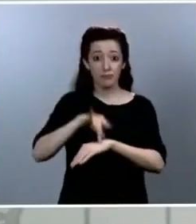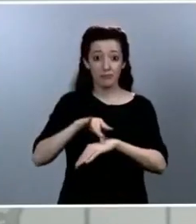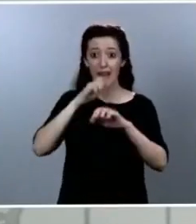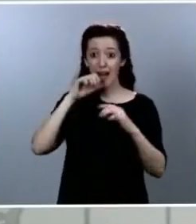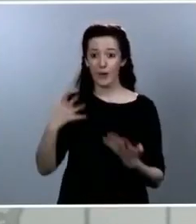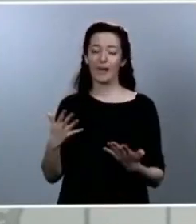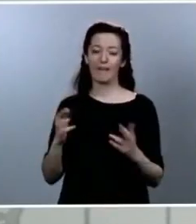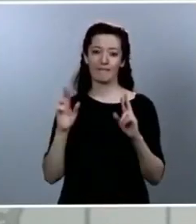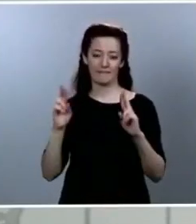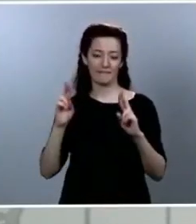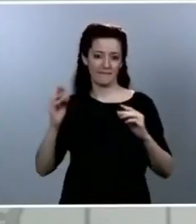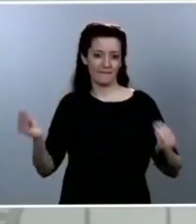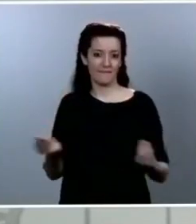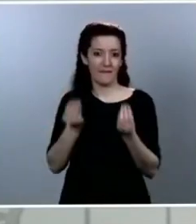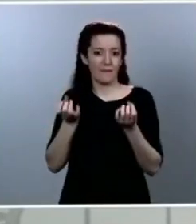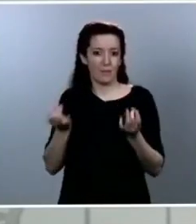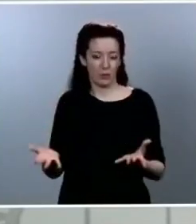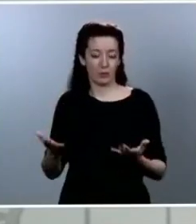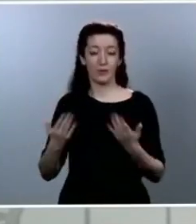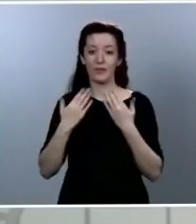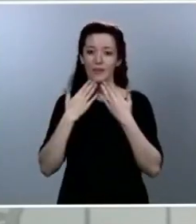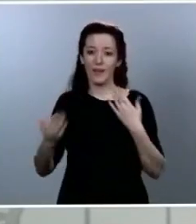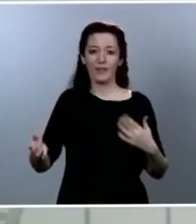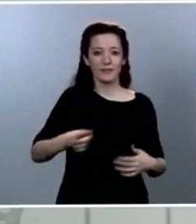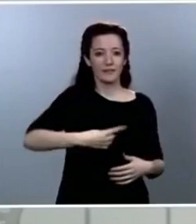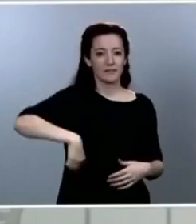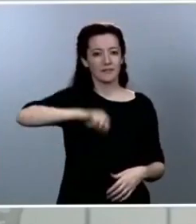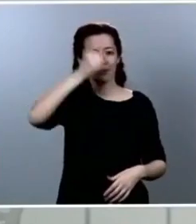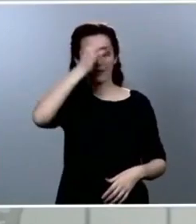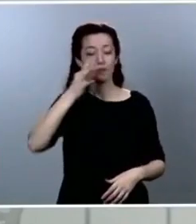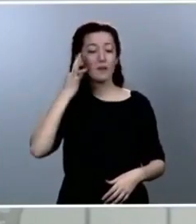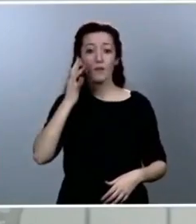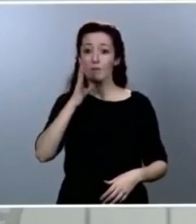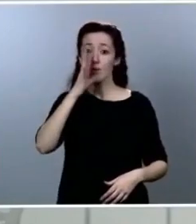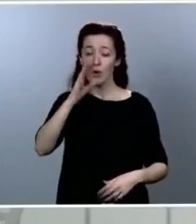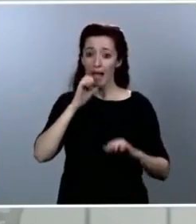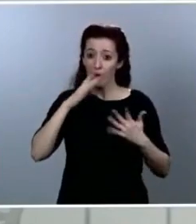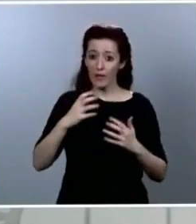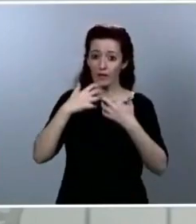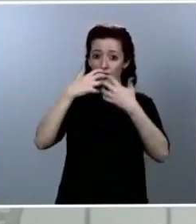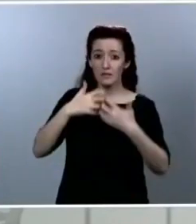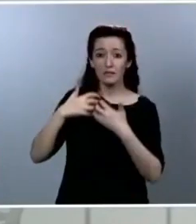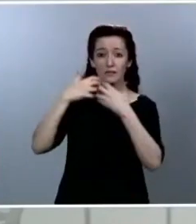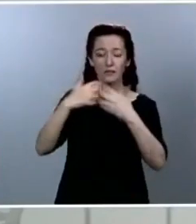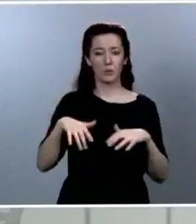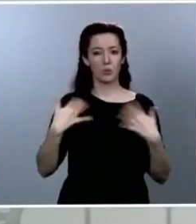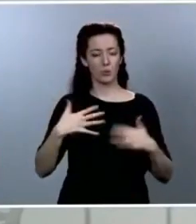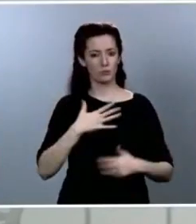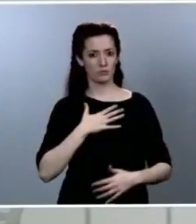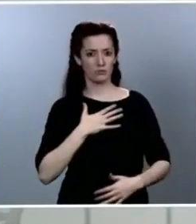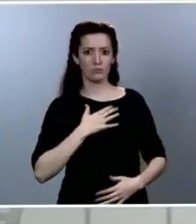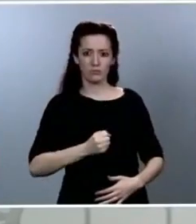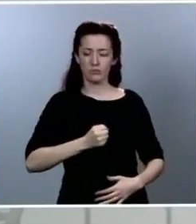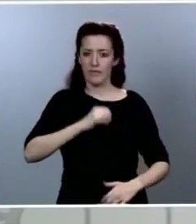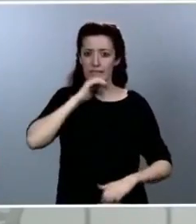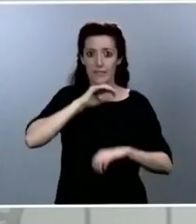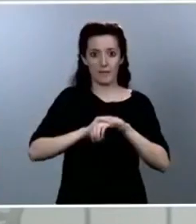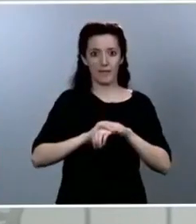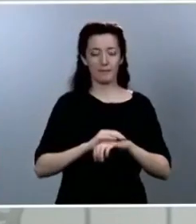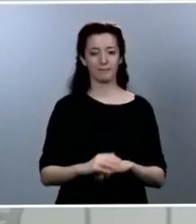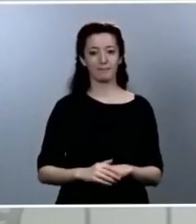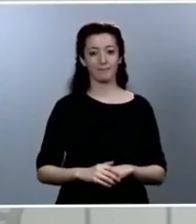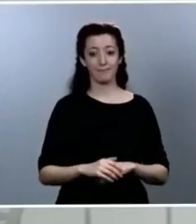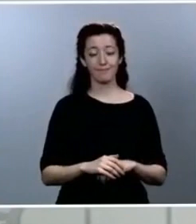todos y a todas por el coraje y la disciplina con la que estamos luchando contra el virus. Todavía, desgraciadamente, no está cerca la victoria,